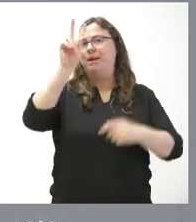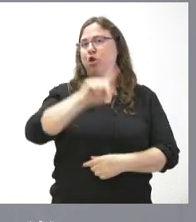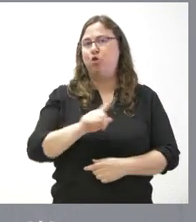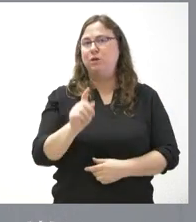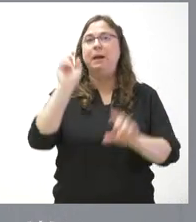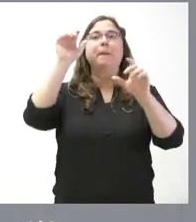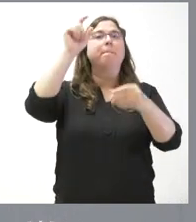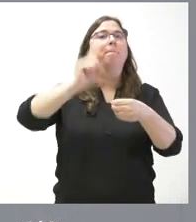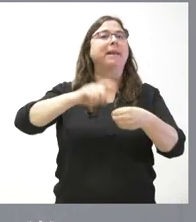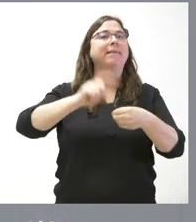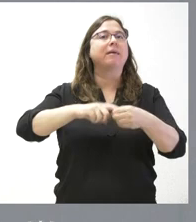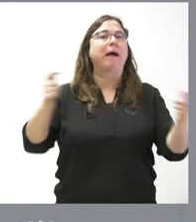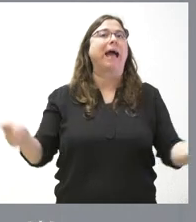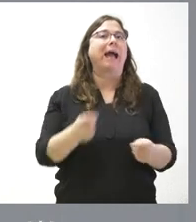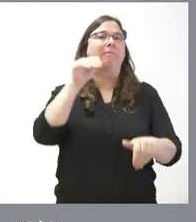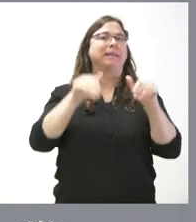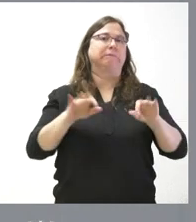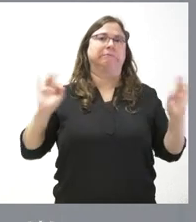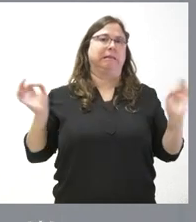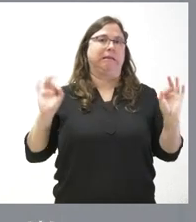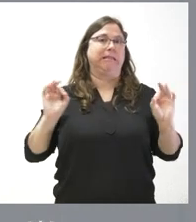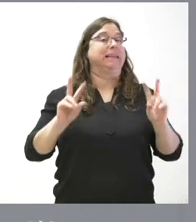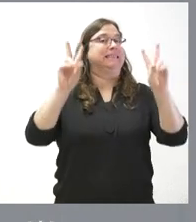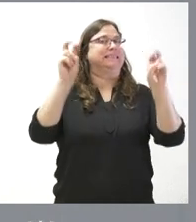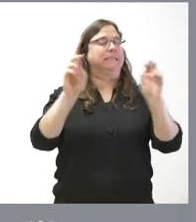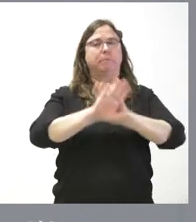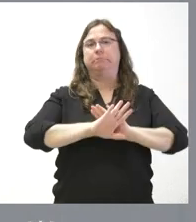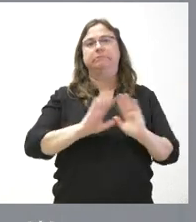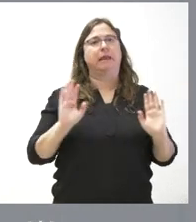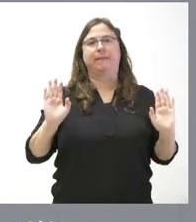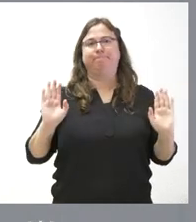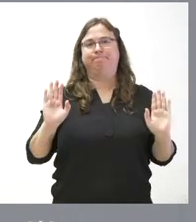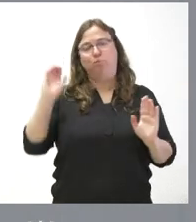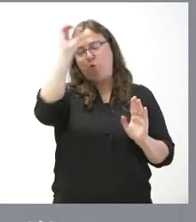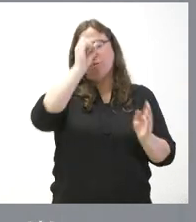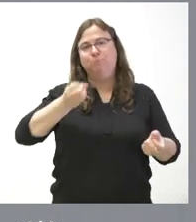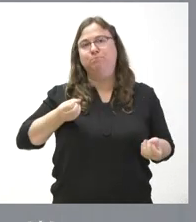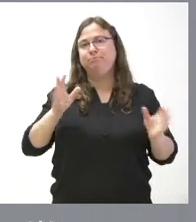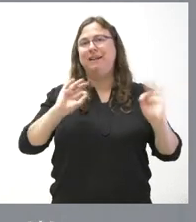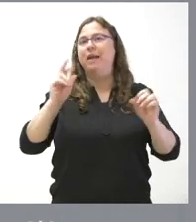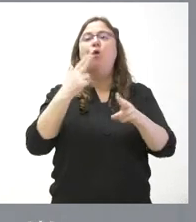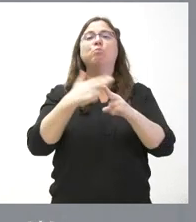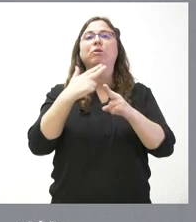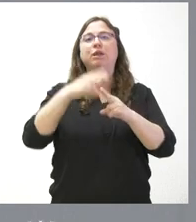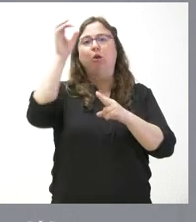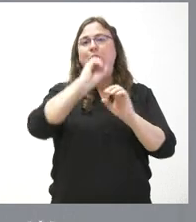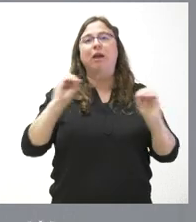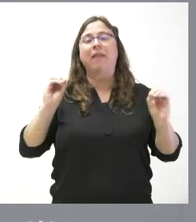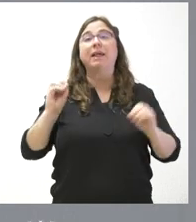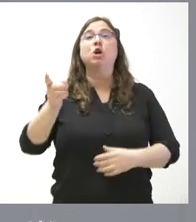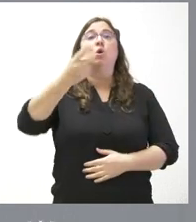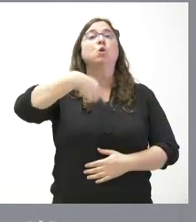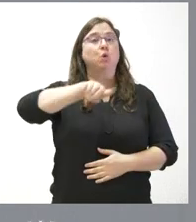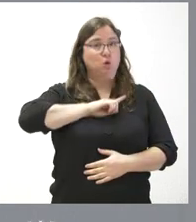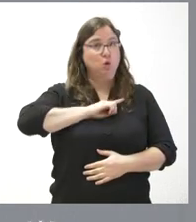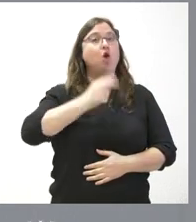campaña electoral y, por tanto, sobre esta materia no tenemos ninguna valoración política que realizar. Nosotros sí que nos